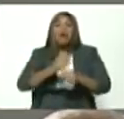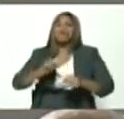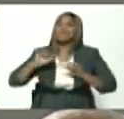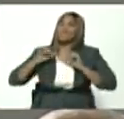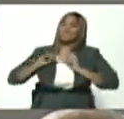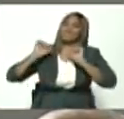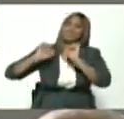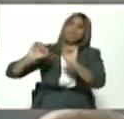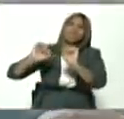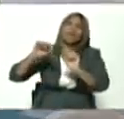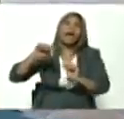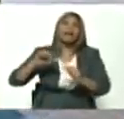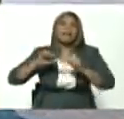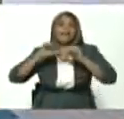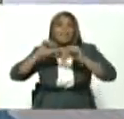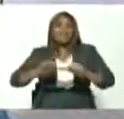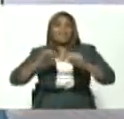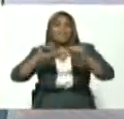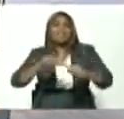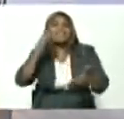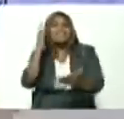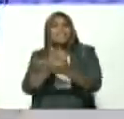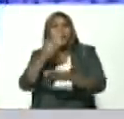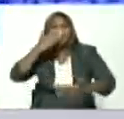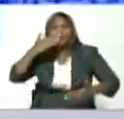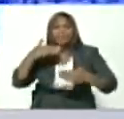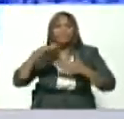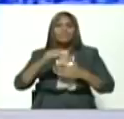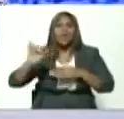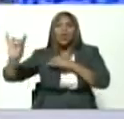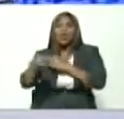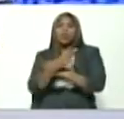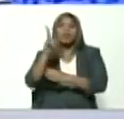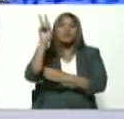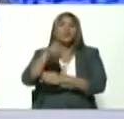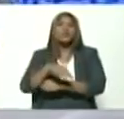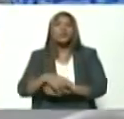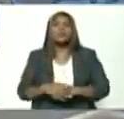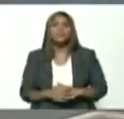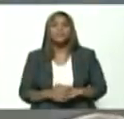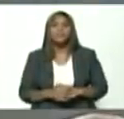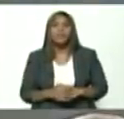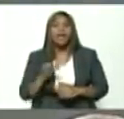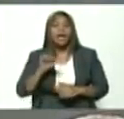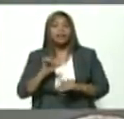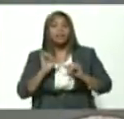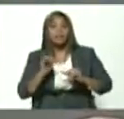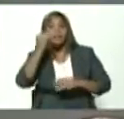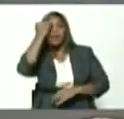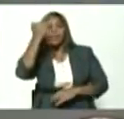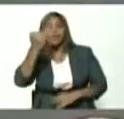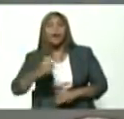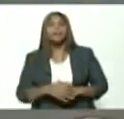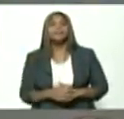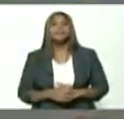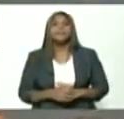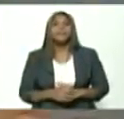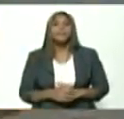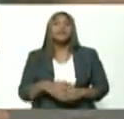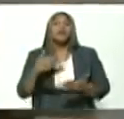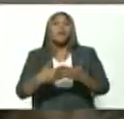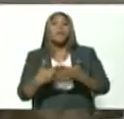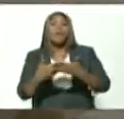aquí somos leales siempre traidores nunca en ese sentido compañero presidente se ha